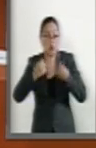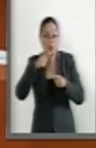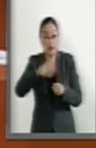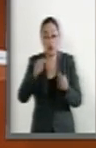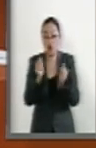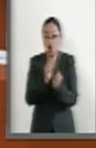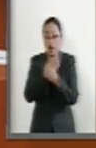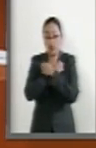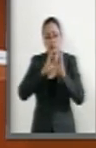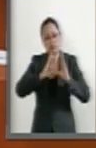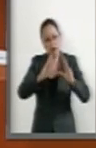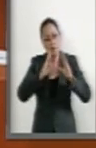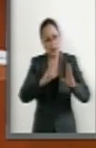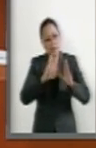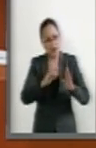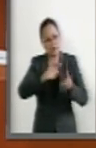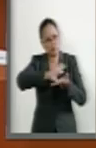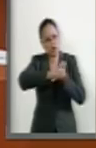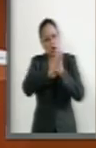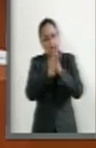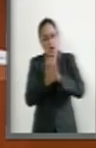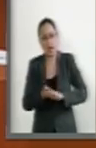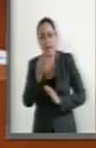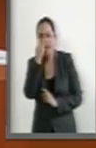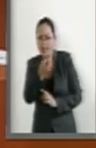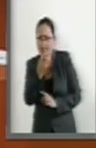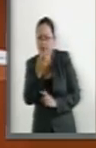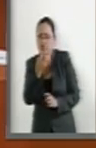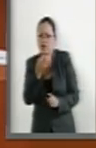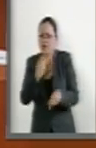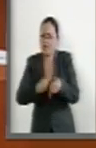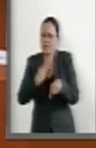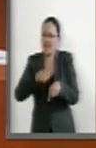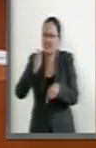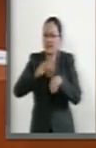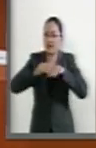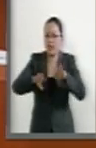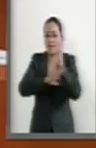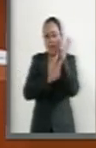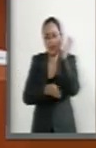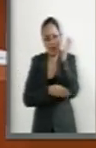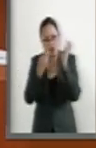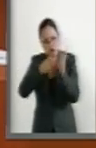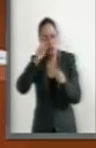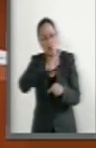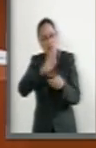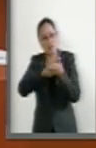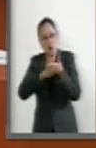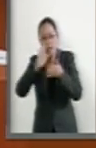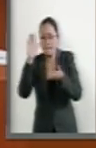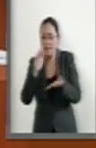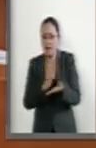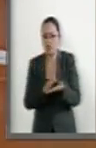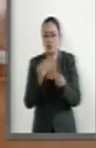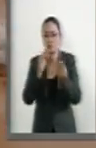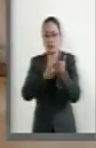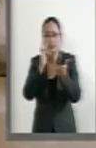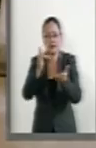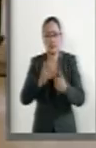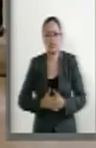vamos a lograr revertir esta pandemia de la que hablan los especialistas. Es cuanto. Muchas gracias.